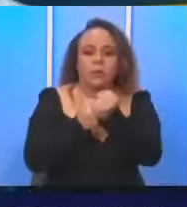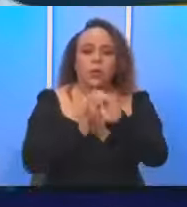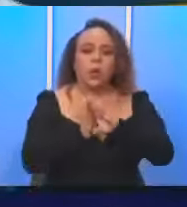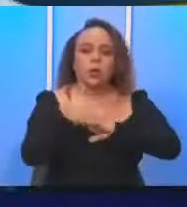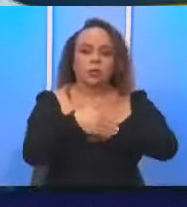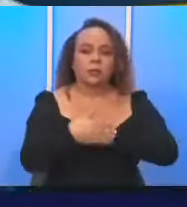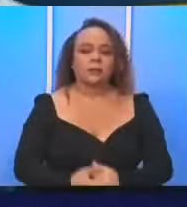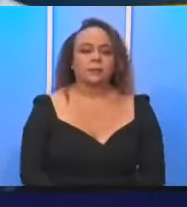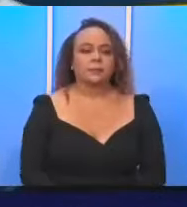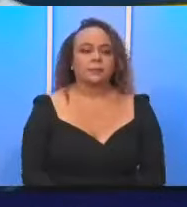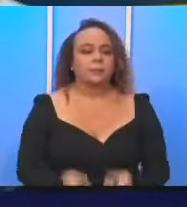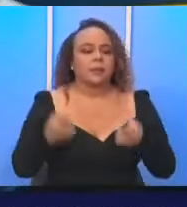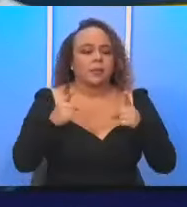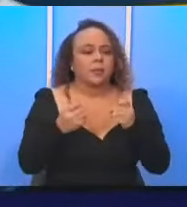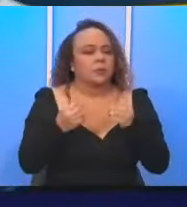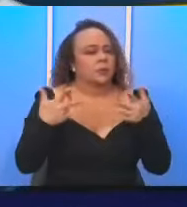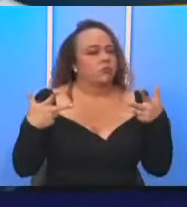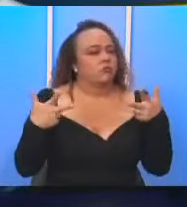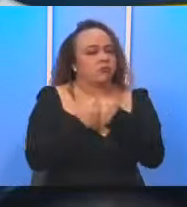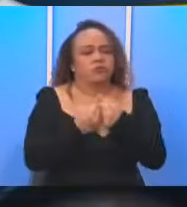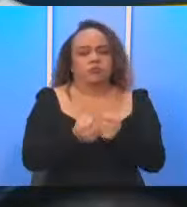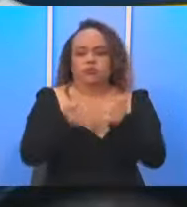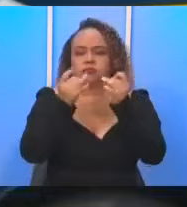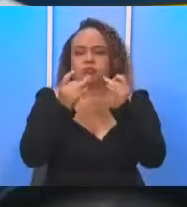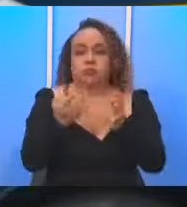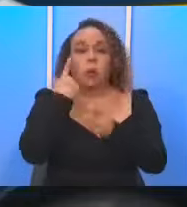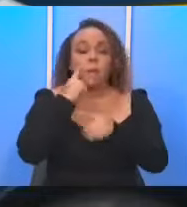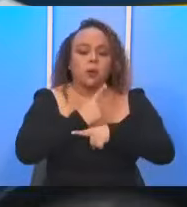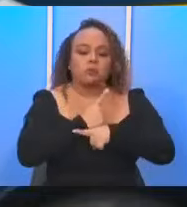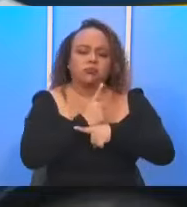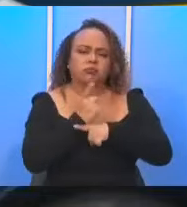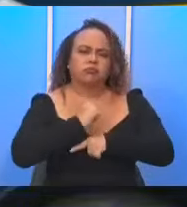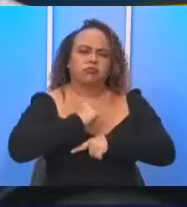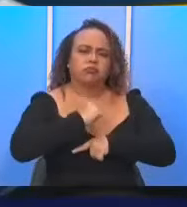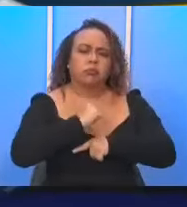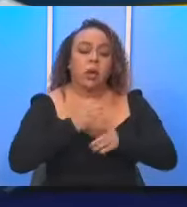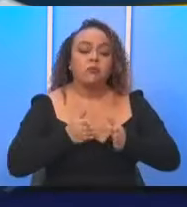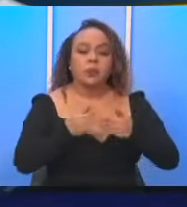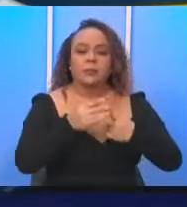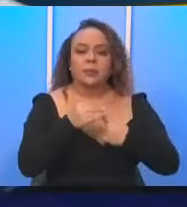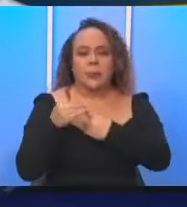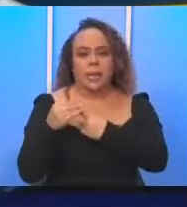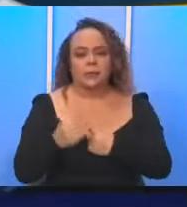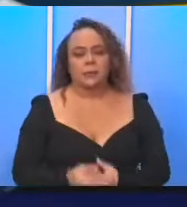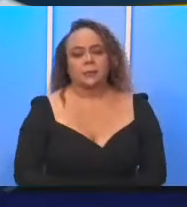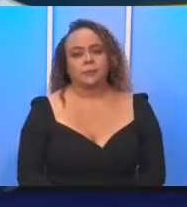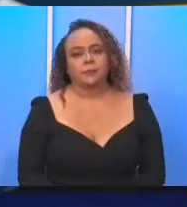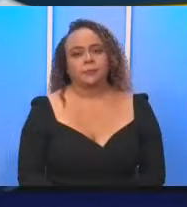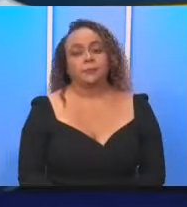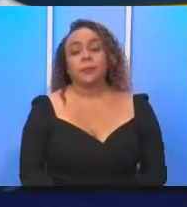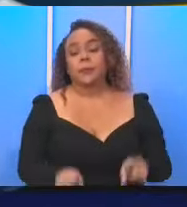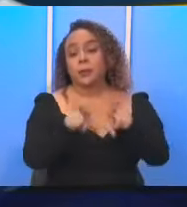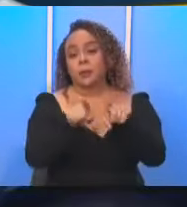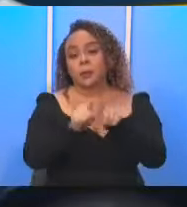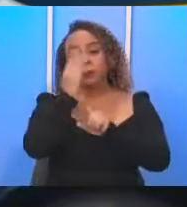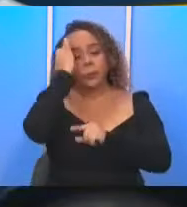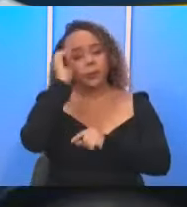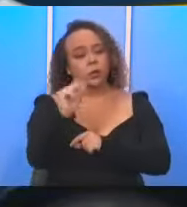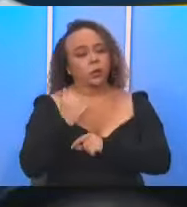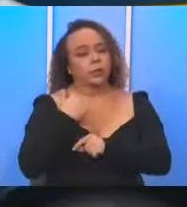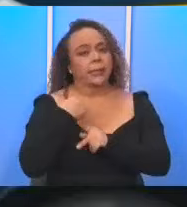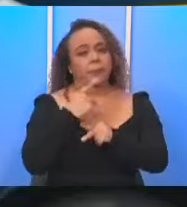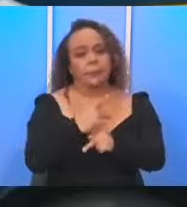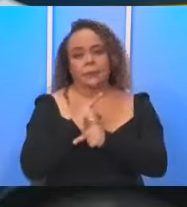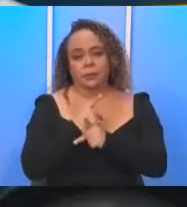costas. Se nos dan muchas colisiones fatales por los excesos de velocidad en rutas principales y también por no tener la